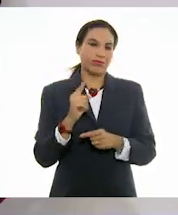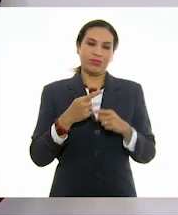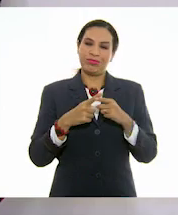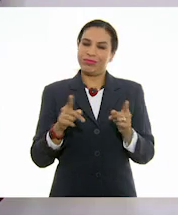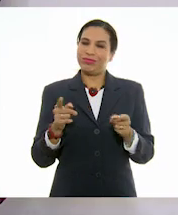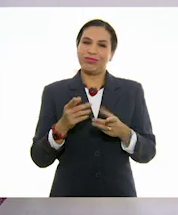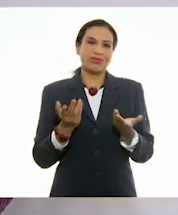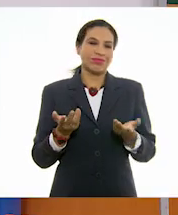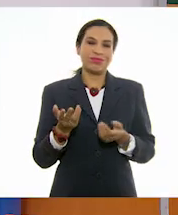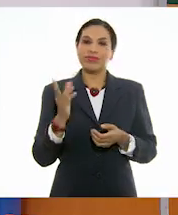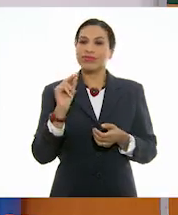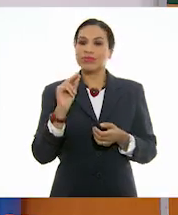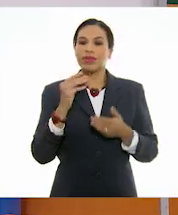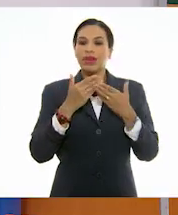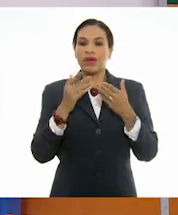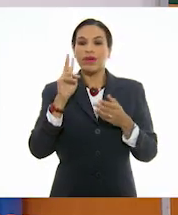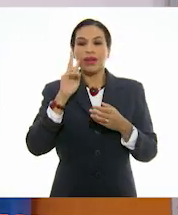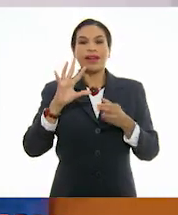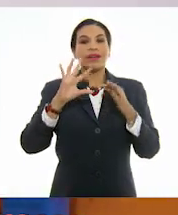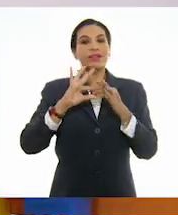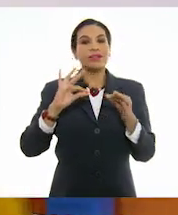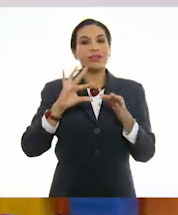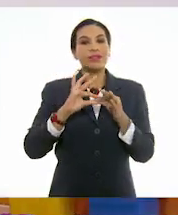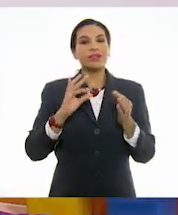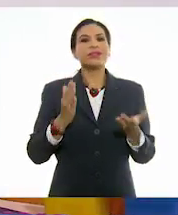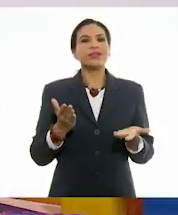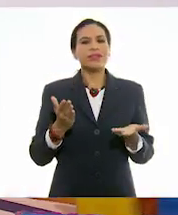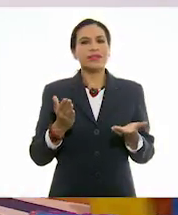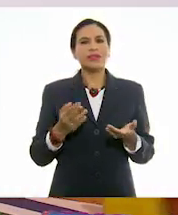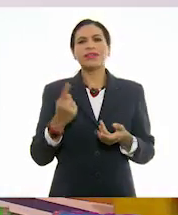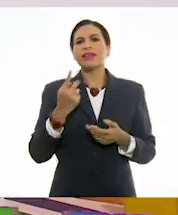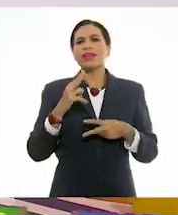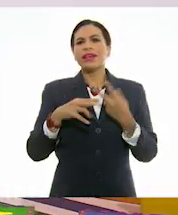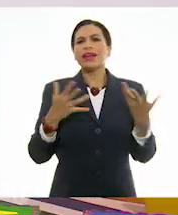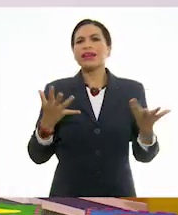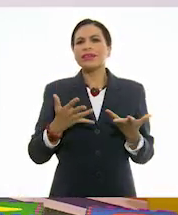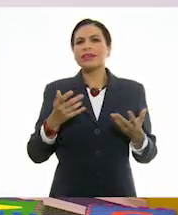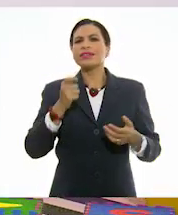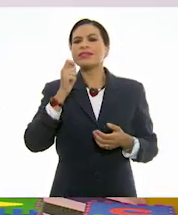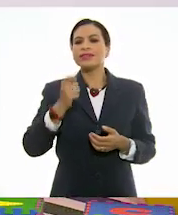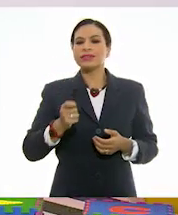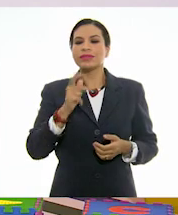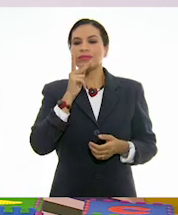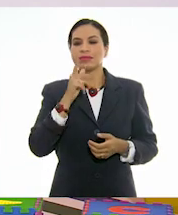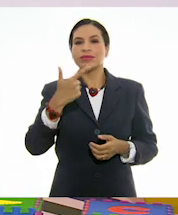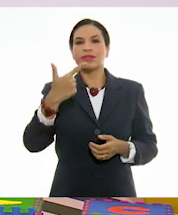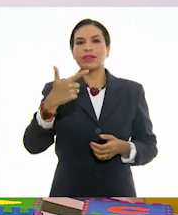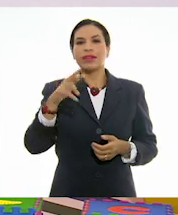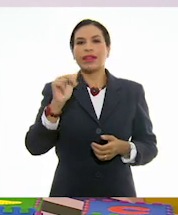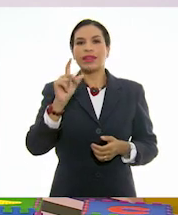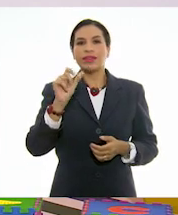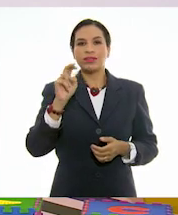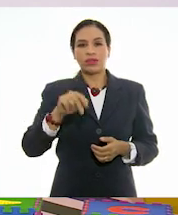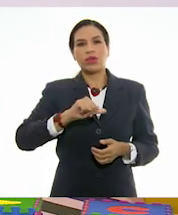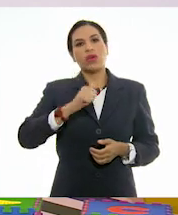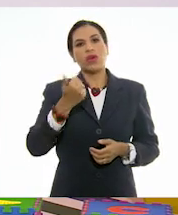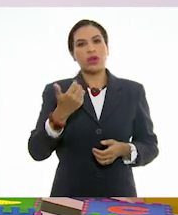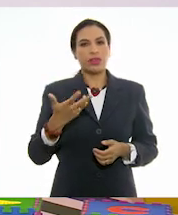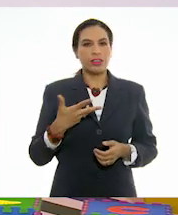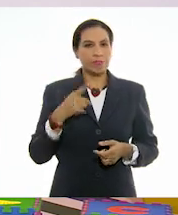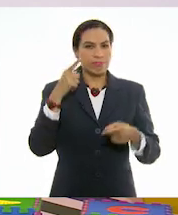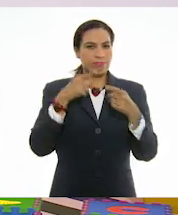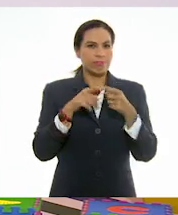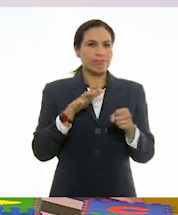no, no. Para nada, Oscar. Ahorita vamos a ver qué va a ser o qué significa la gradación. Después tenemos otro